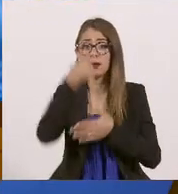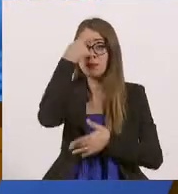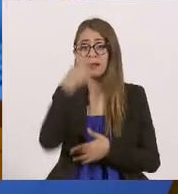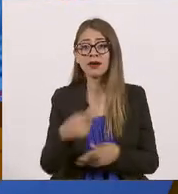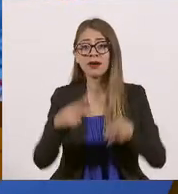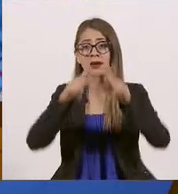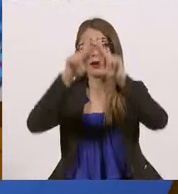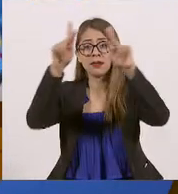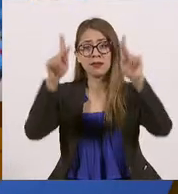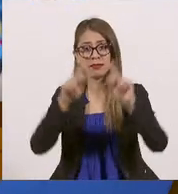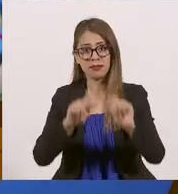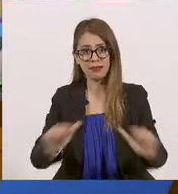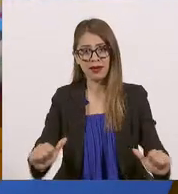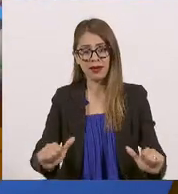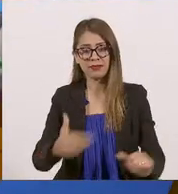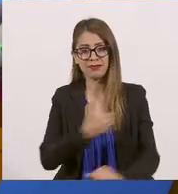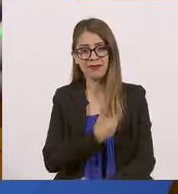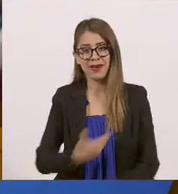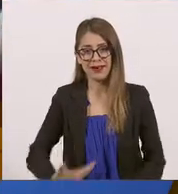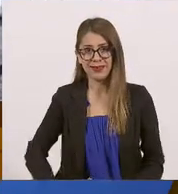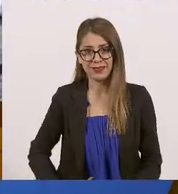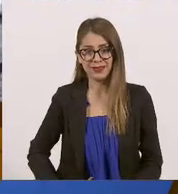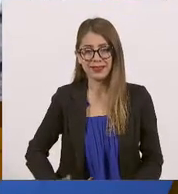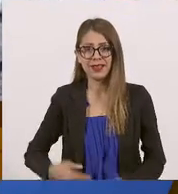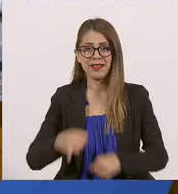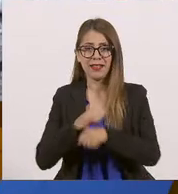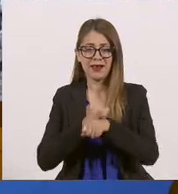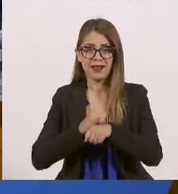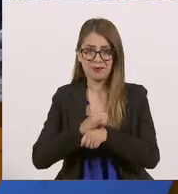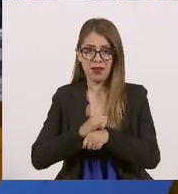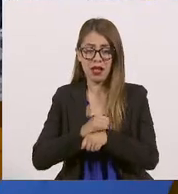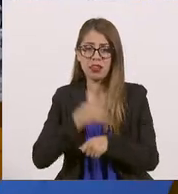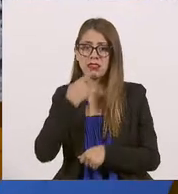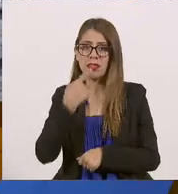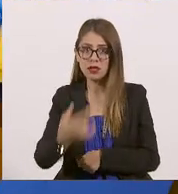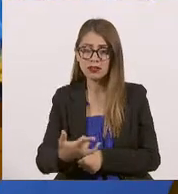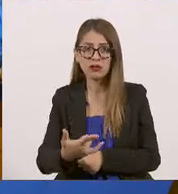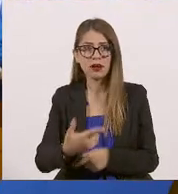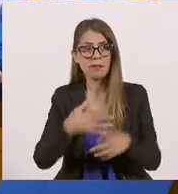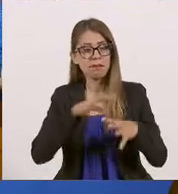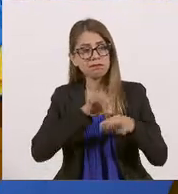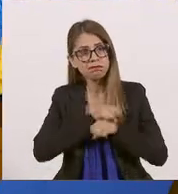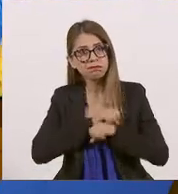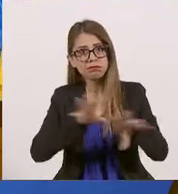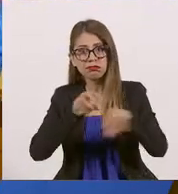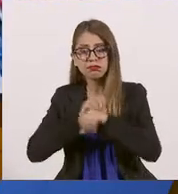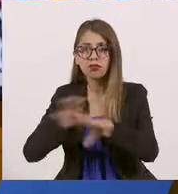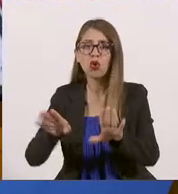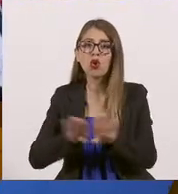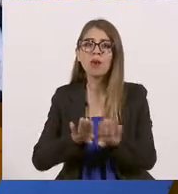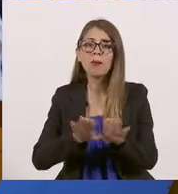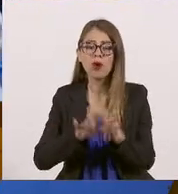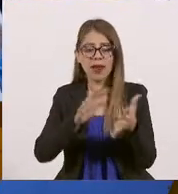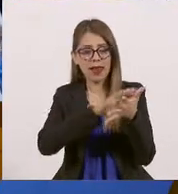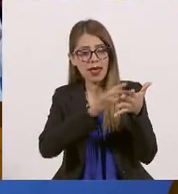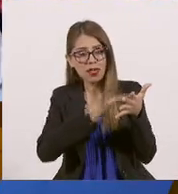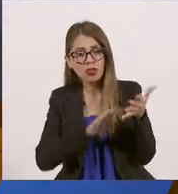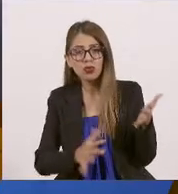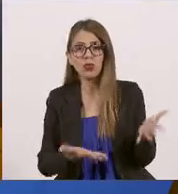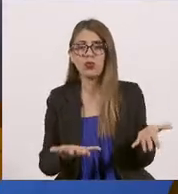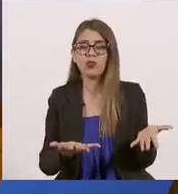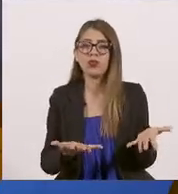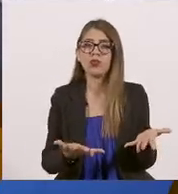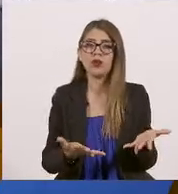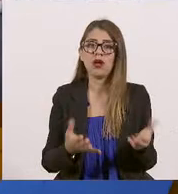paz, que nuestro alcalde lo decía el día de ayer en distintos medios, cómo hemos utilizado la lectura, la cultura y las artes